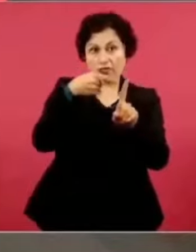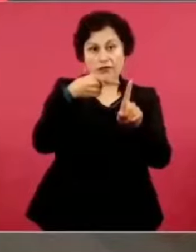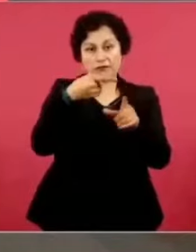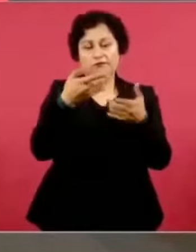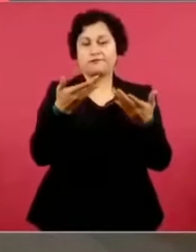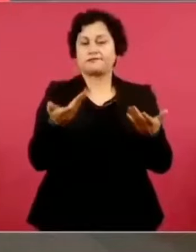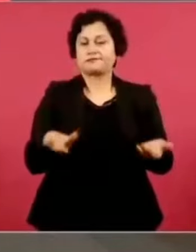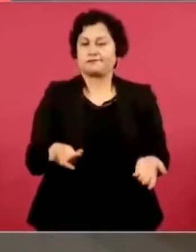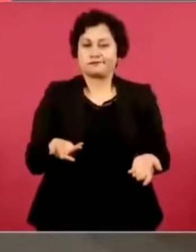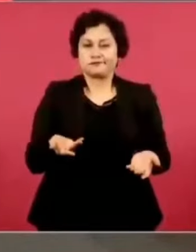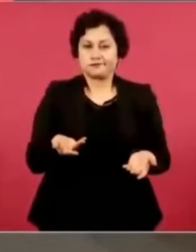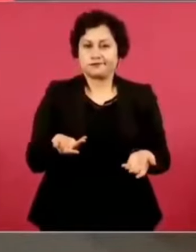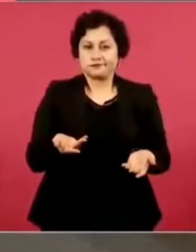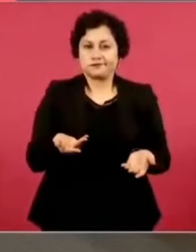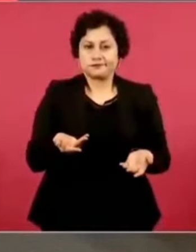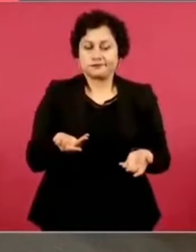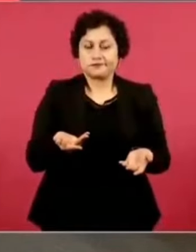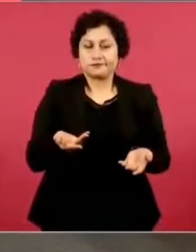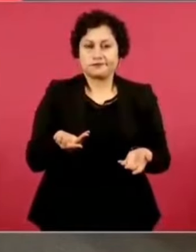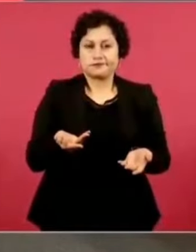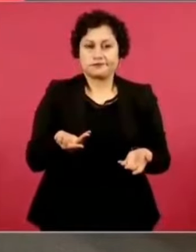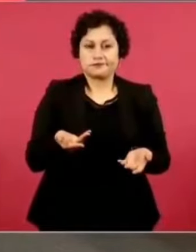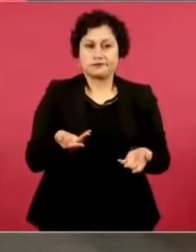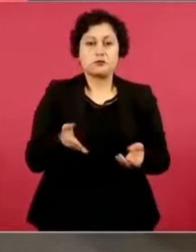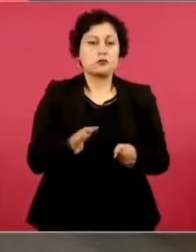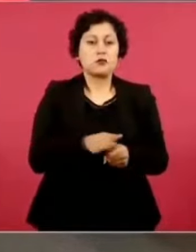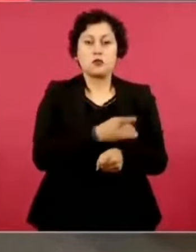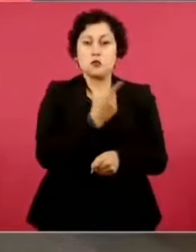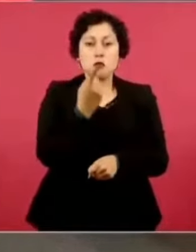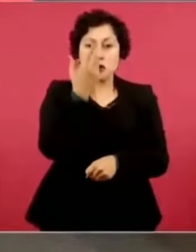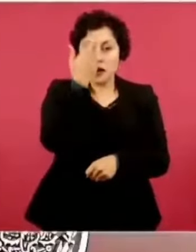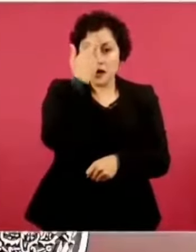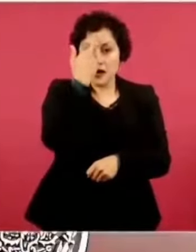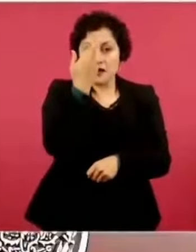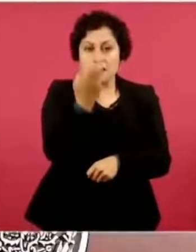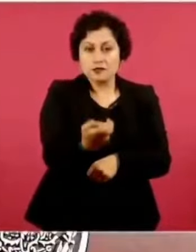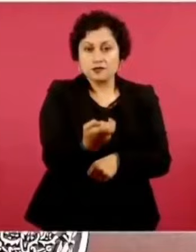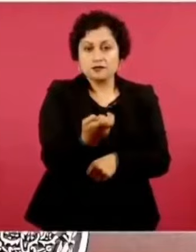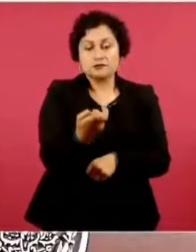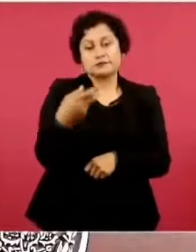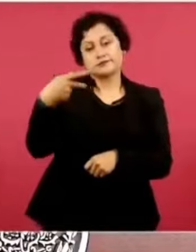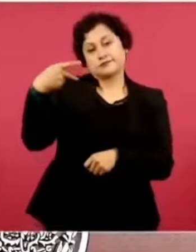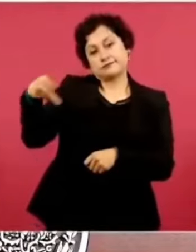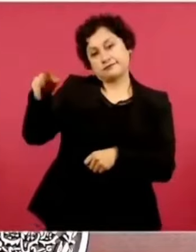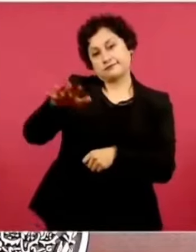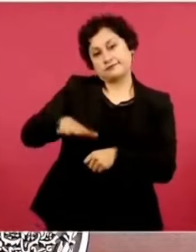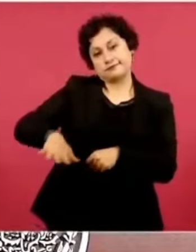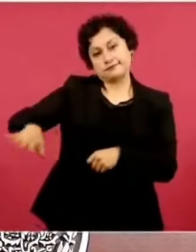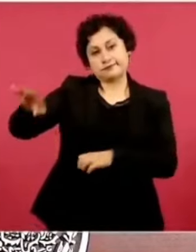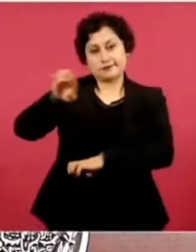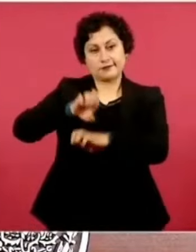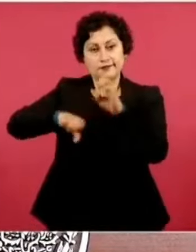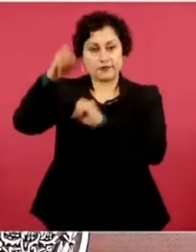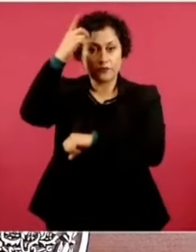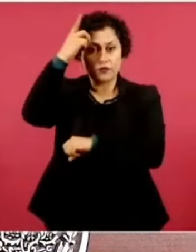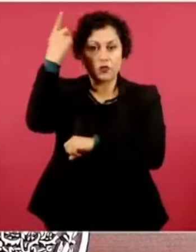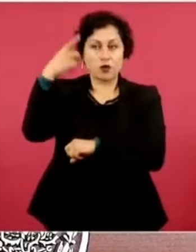partir de la defensa de intereses económicos.